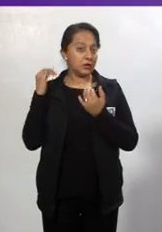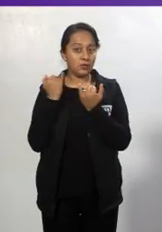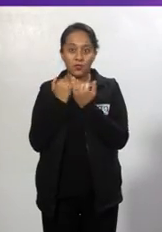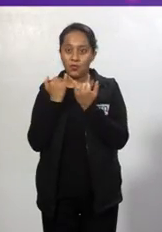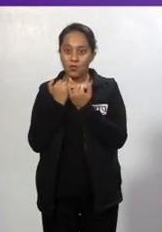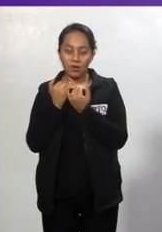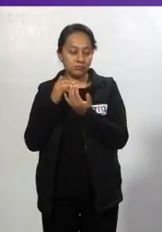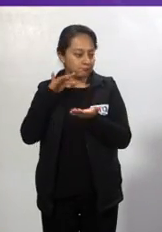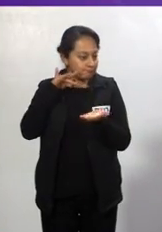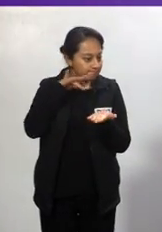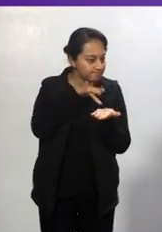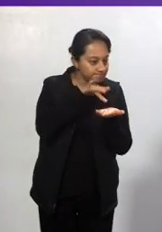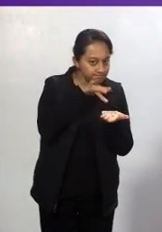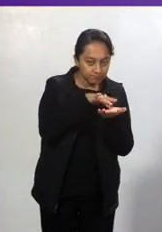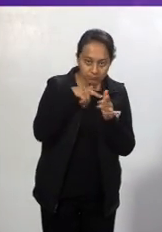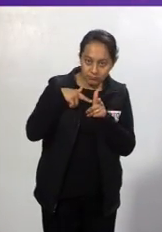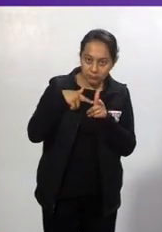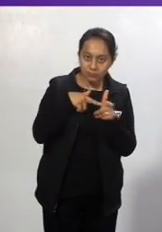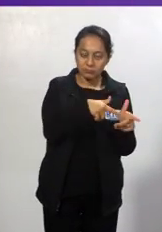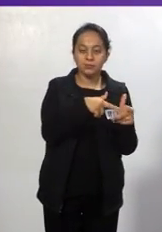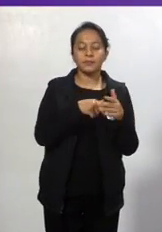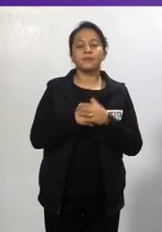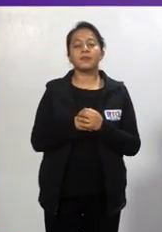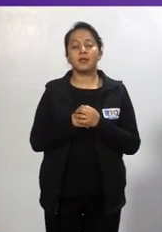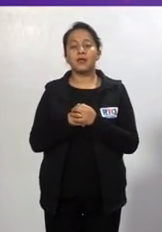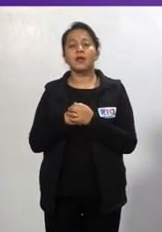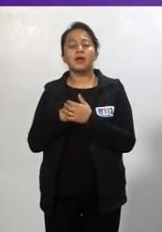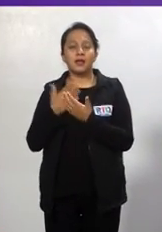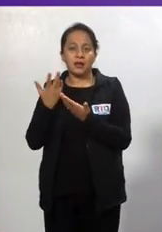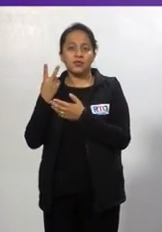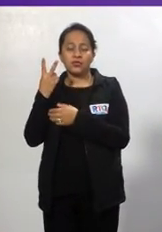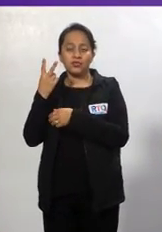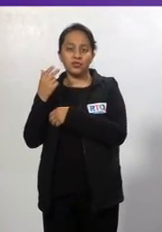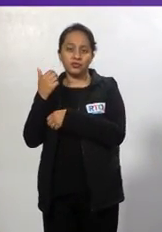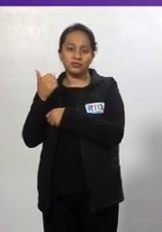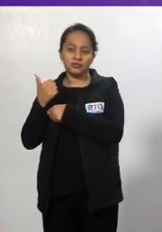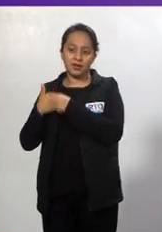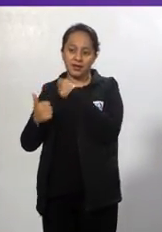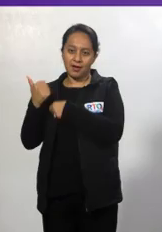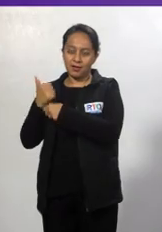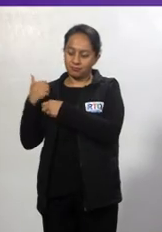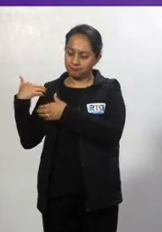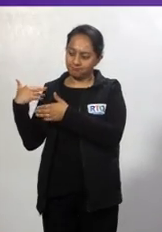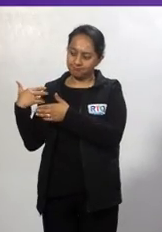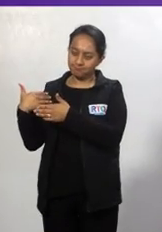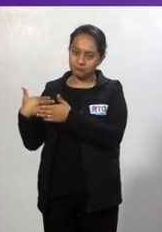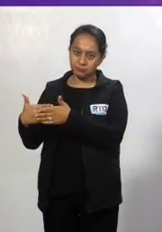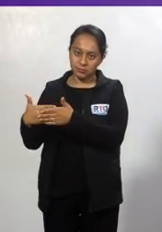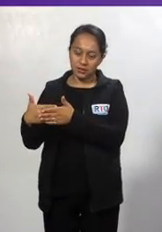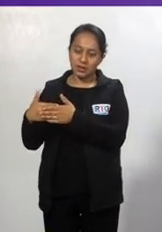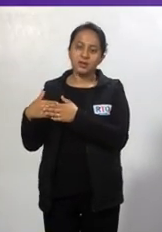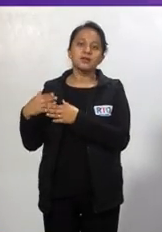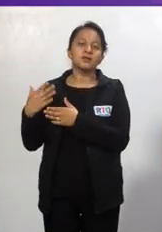.6 millones de pesos solo en infraestructura y para este año que inicia, dijo, se aplicarán 35 millones de pesos más.